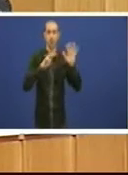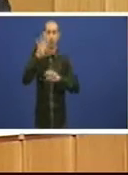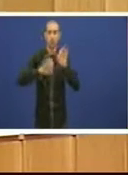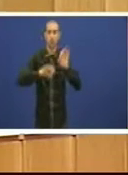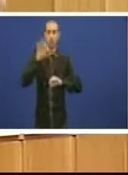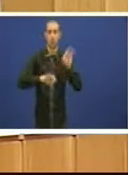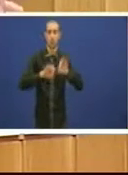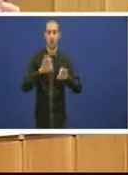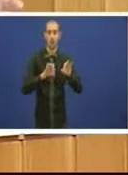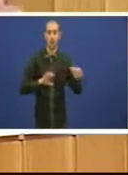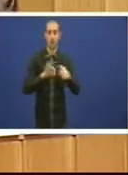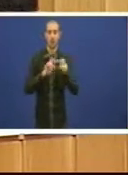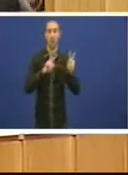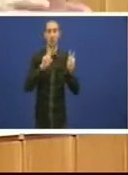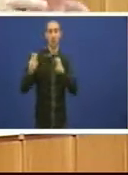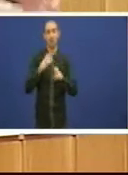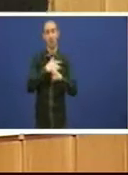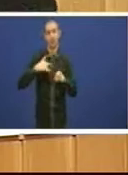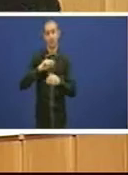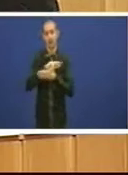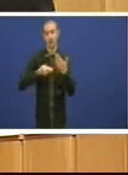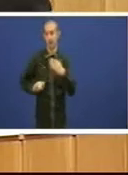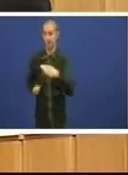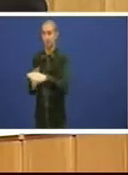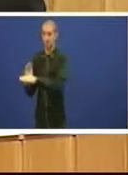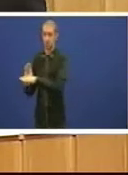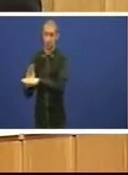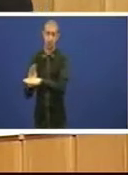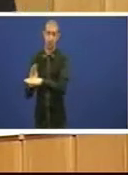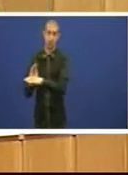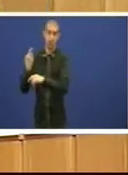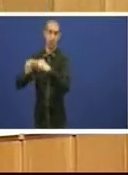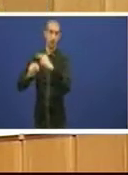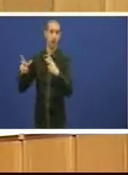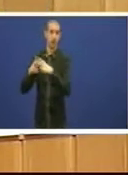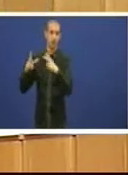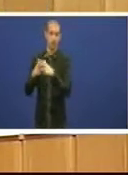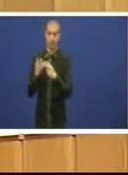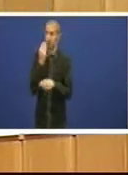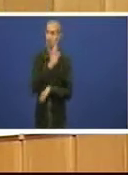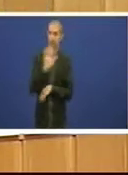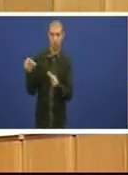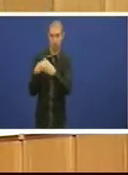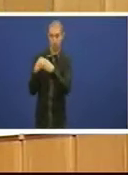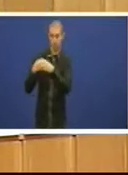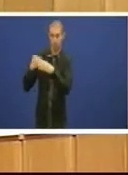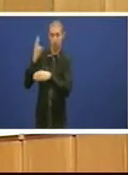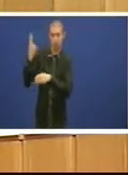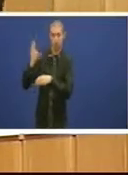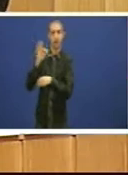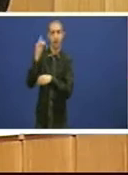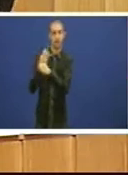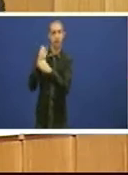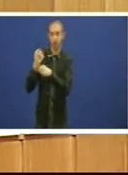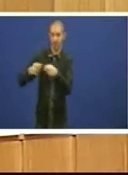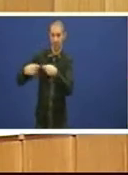que é o que corresponda a Nova Caixa Galicia, iría á obra social. Magnífico negocio que fixeron o Partido Popular e o Partido Socialista desde